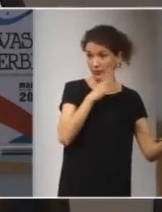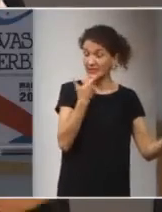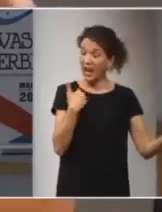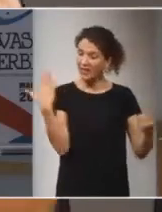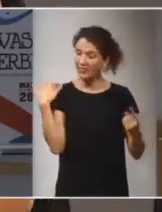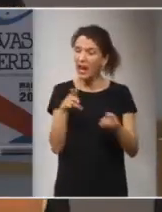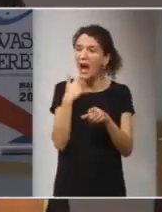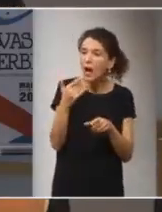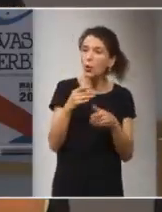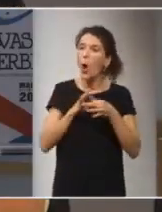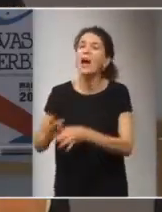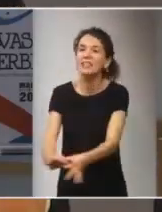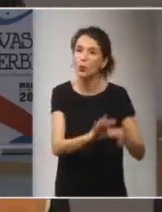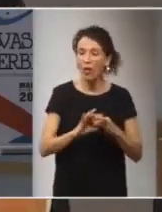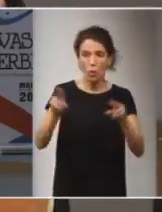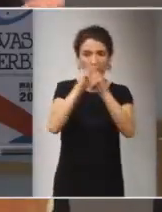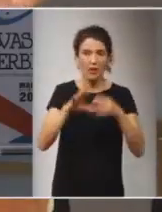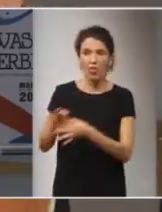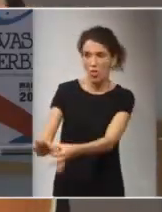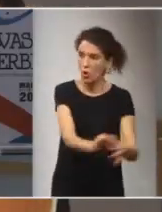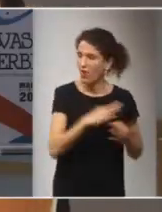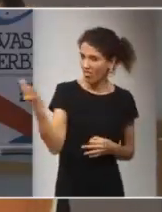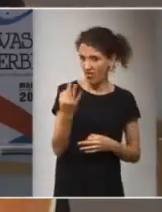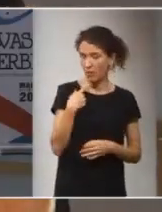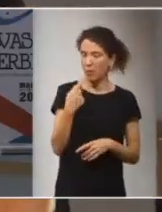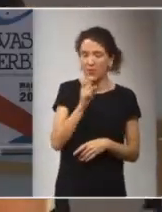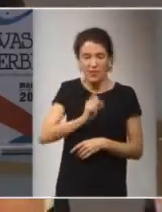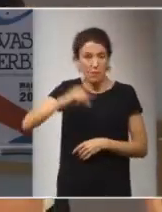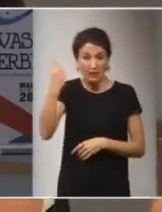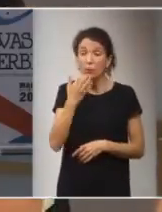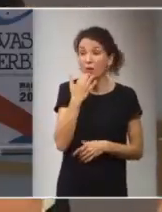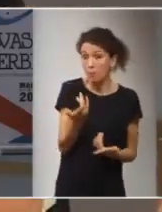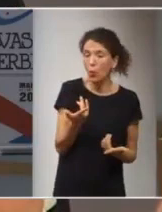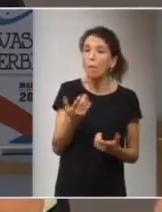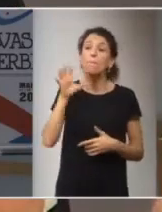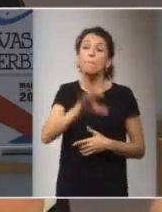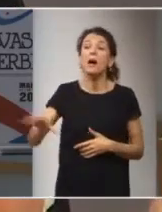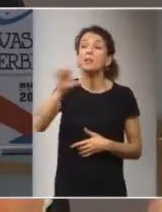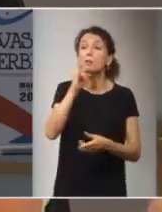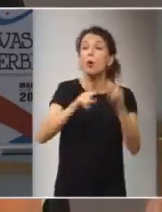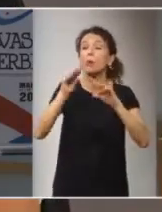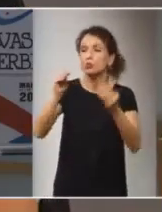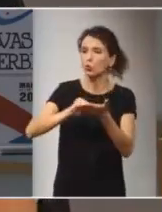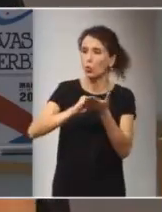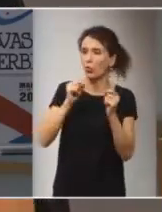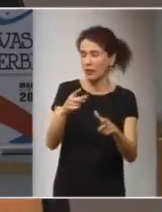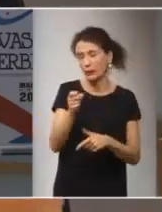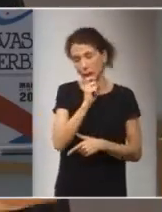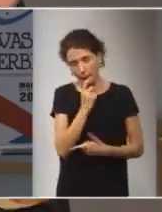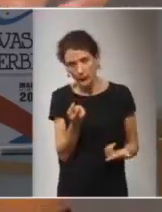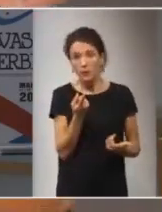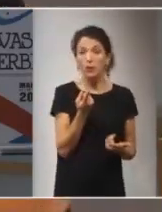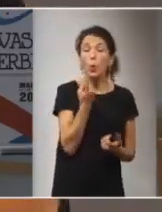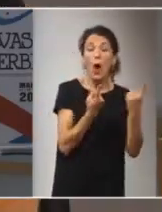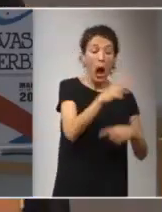cobertura o una articulación internacional y cada vez es más difícil que un país aisladamente resuelva sus problemas y cada vez es más difícil